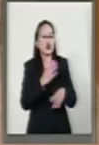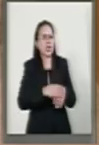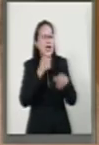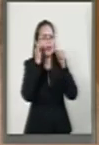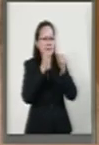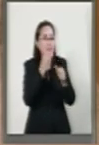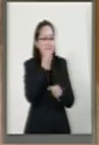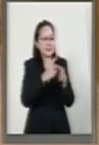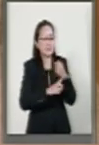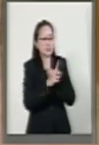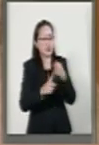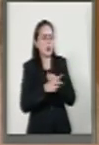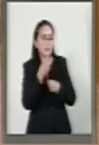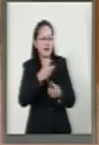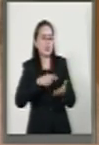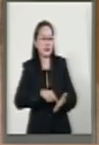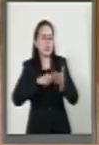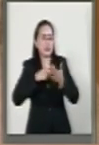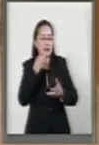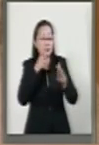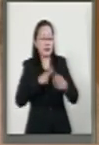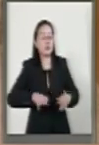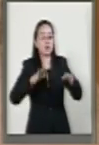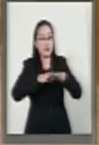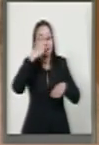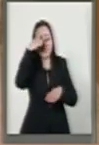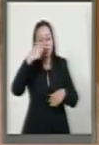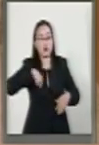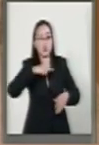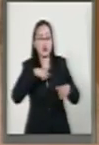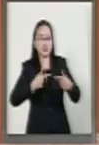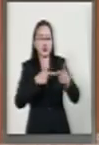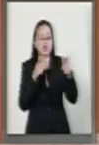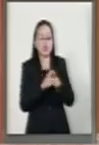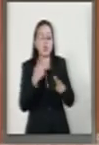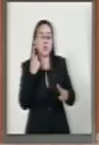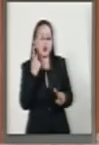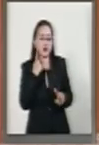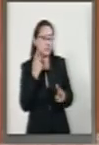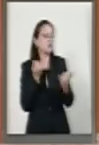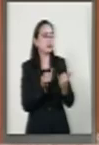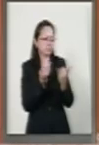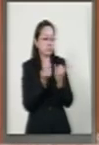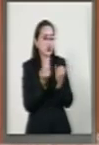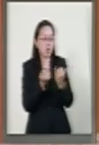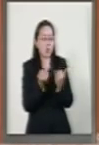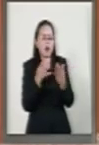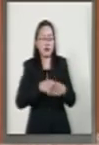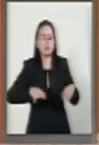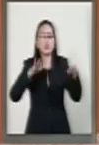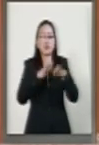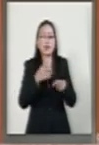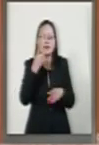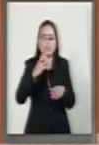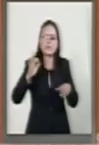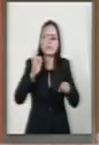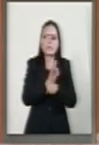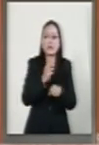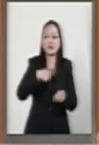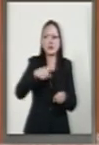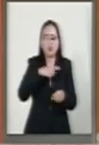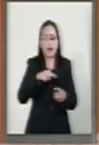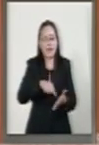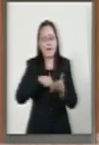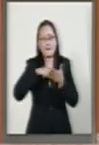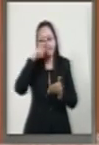como ya lo señalaba, fue prioridad para nuestro partido y nuestro grupo parlamentario. Estamos a favor porque México necesita un instrumento como